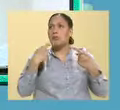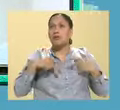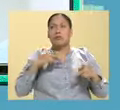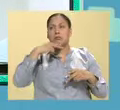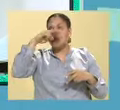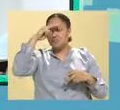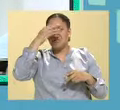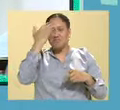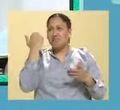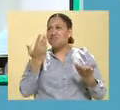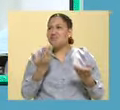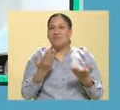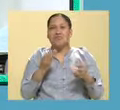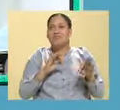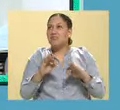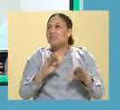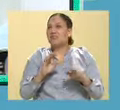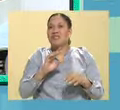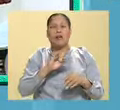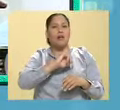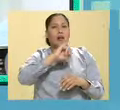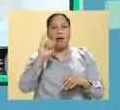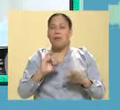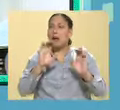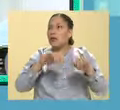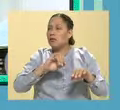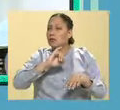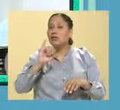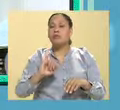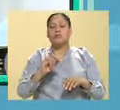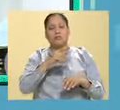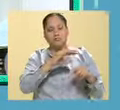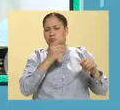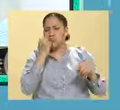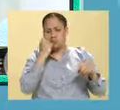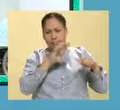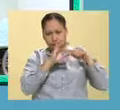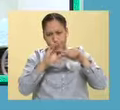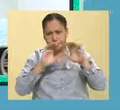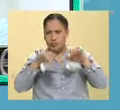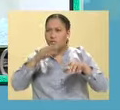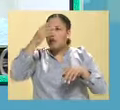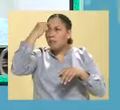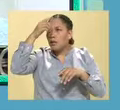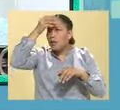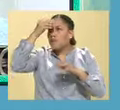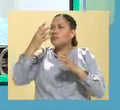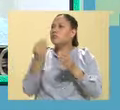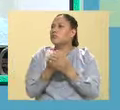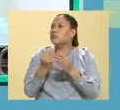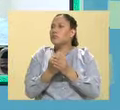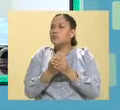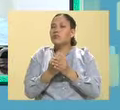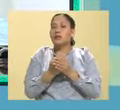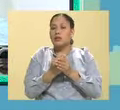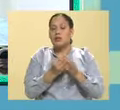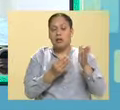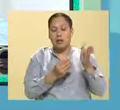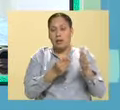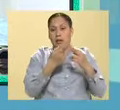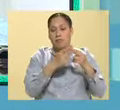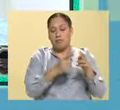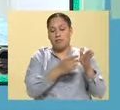sabe de qué se trata el trabajo, nunca ha trabajado y se le contrata para capacitarlo por un periodo inicial.